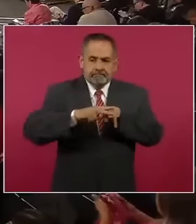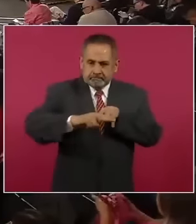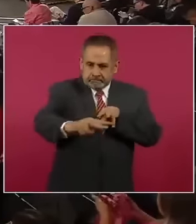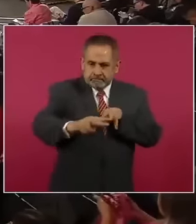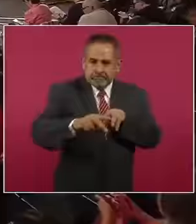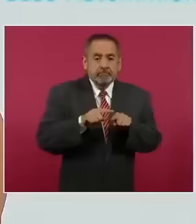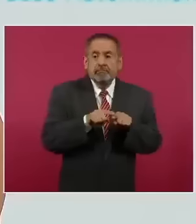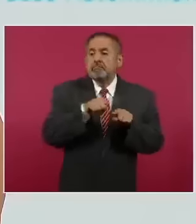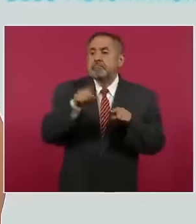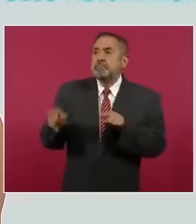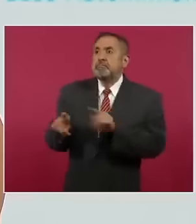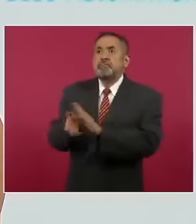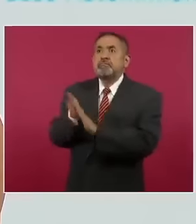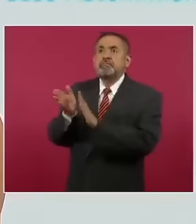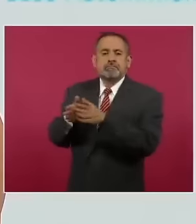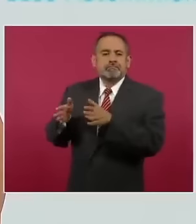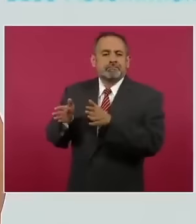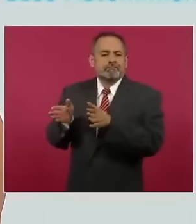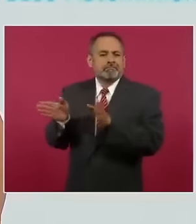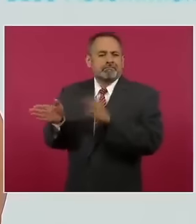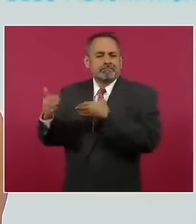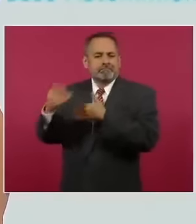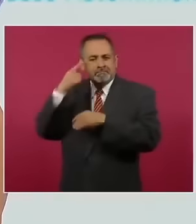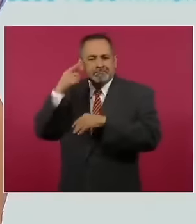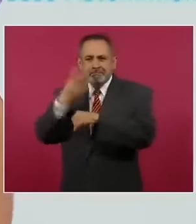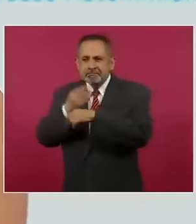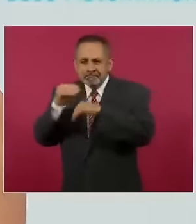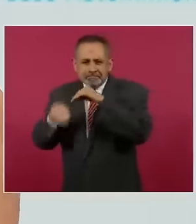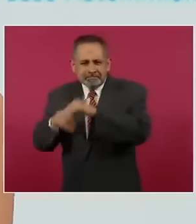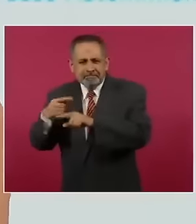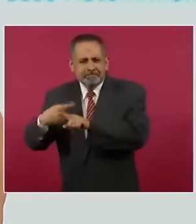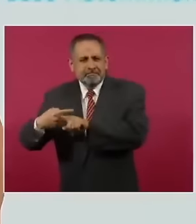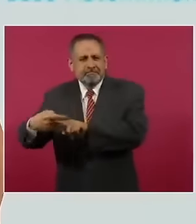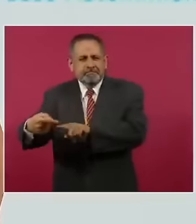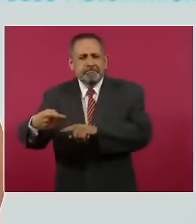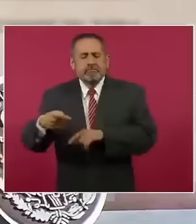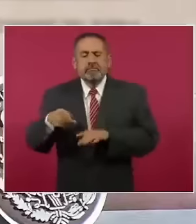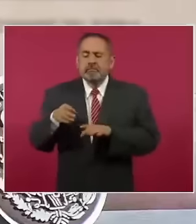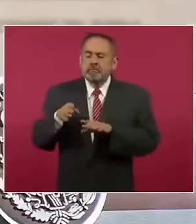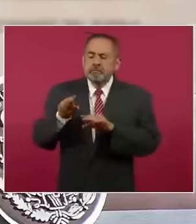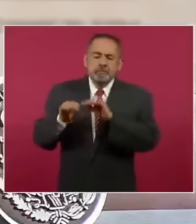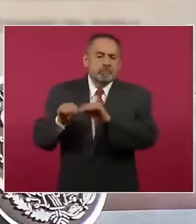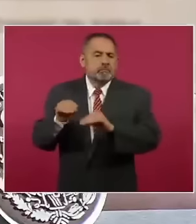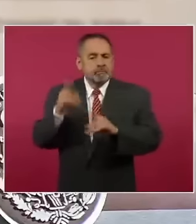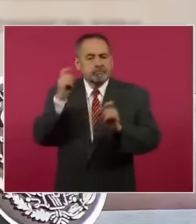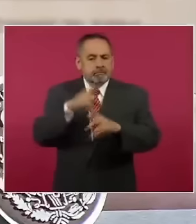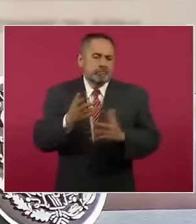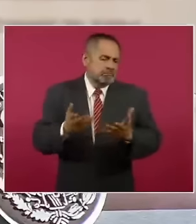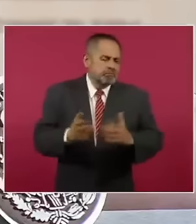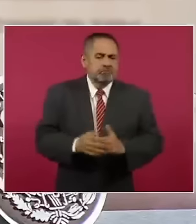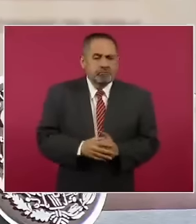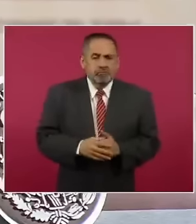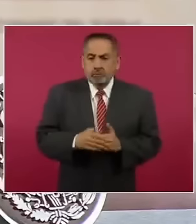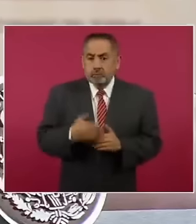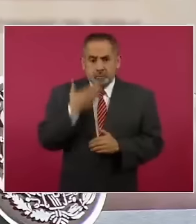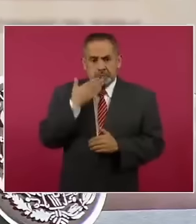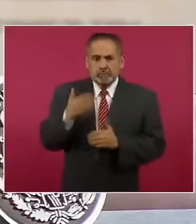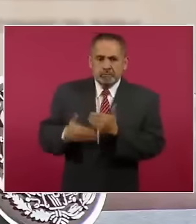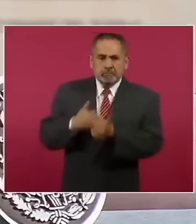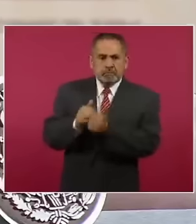máquinas y técnicos están por debajo de lo que se vive en la estación. Tenemos un avance muy